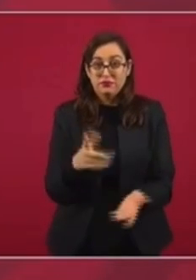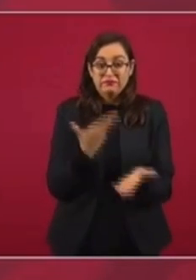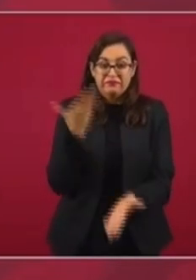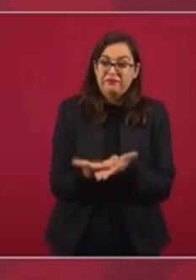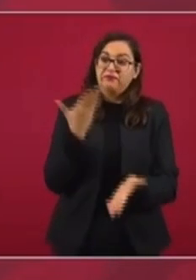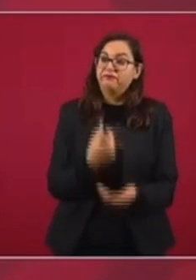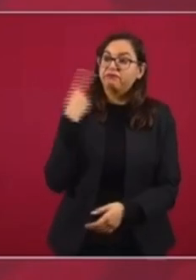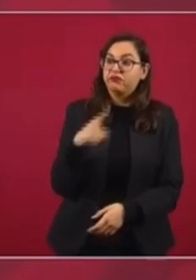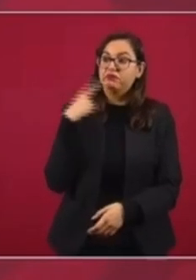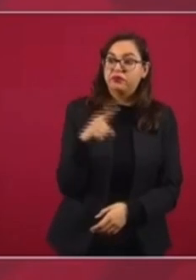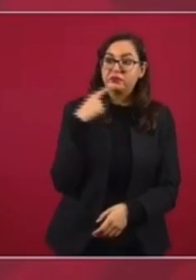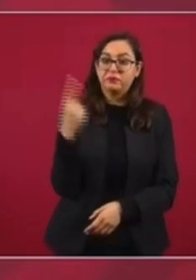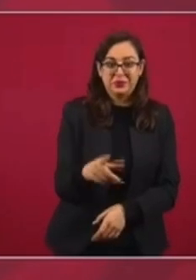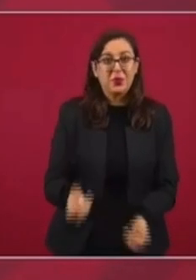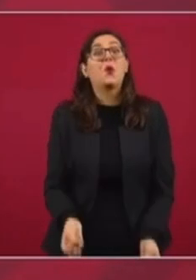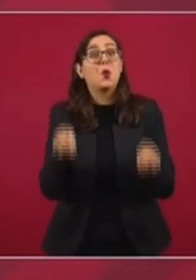Ángeles.